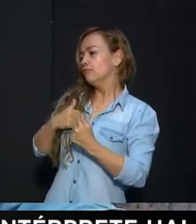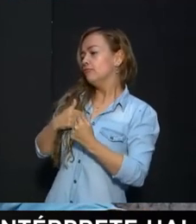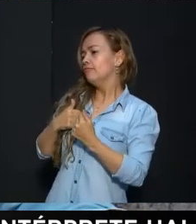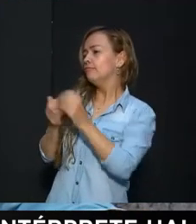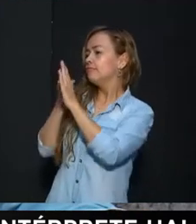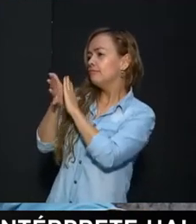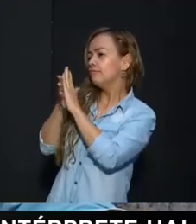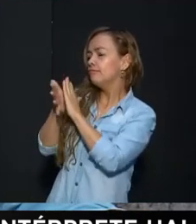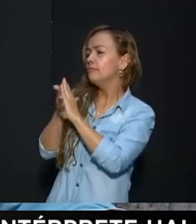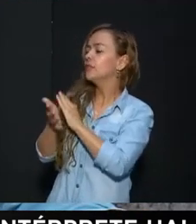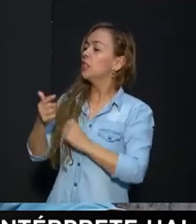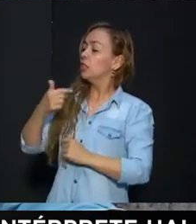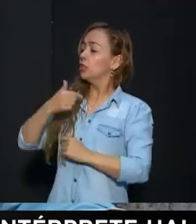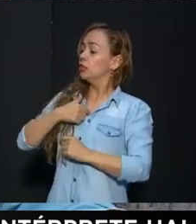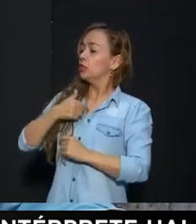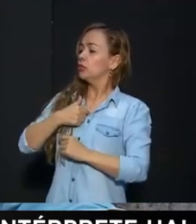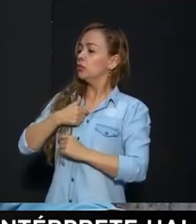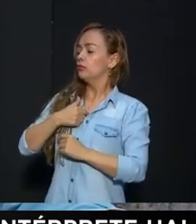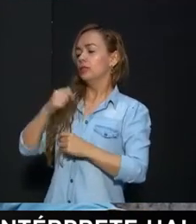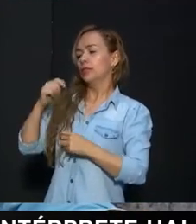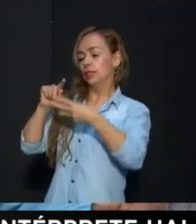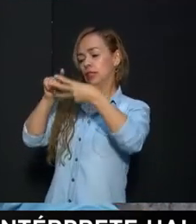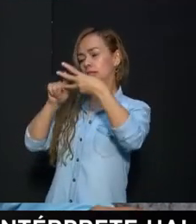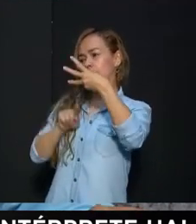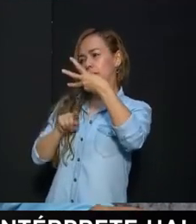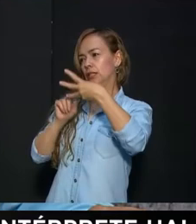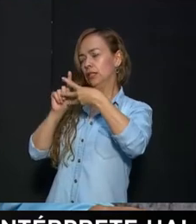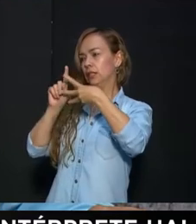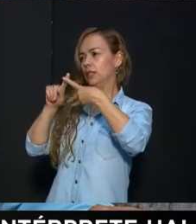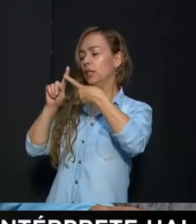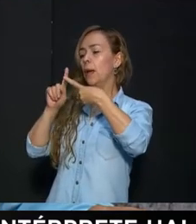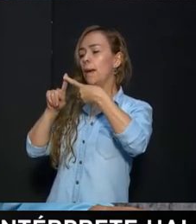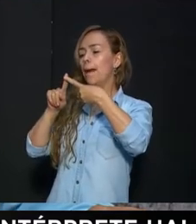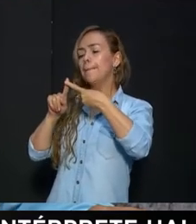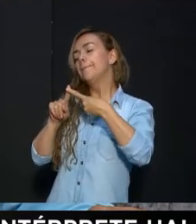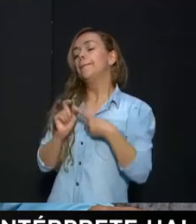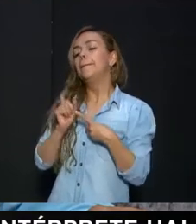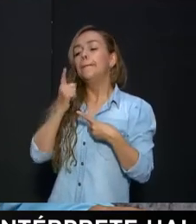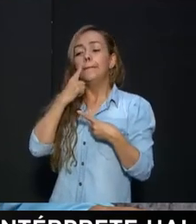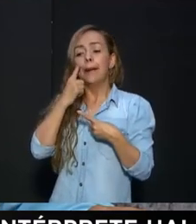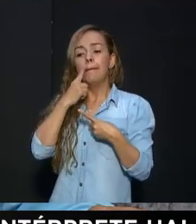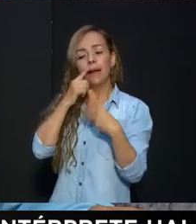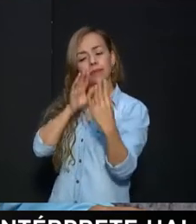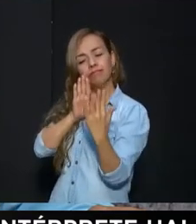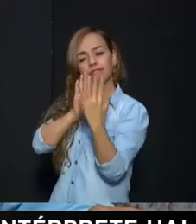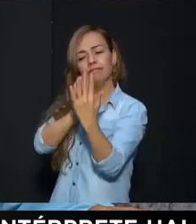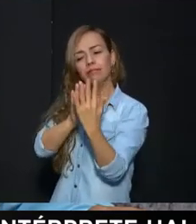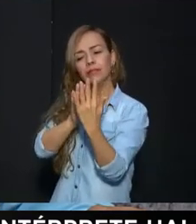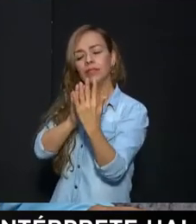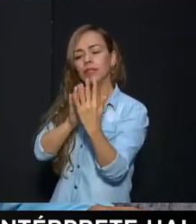Primero que todo, yo lo he vivido en tres momentos. En primer momento con un padre de familia es un momento de